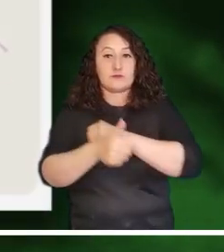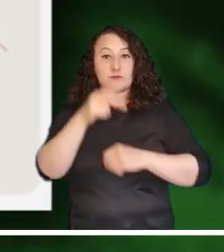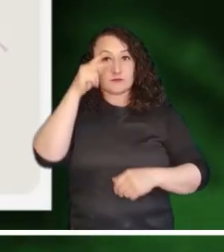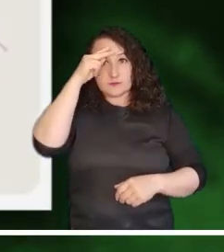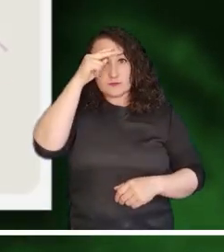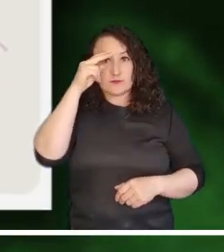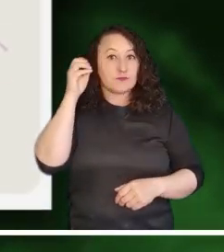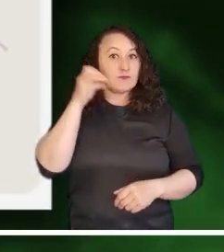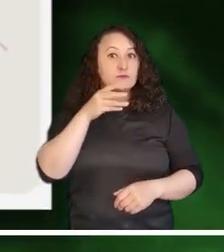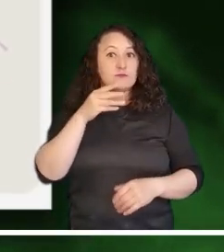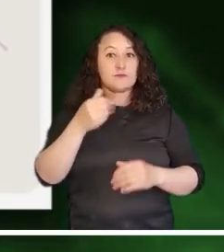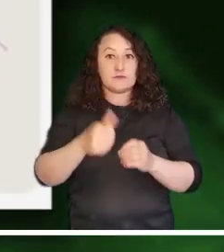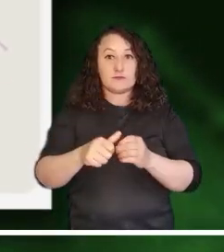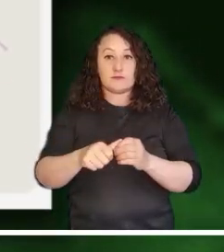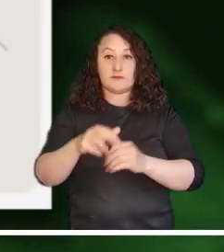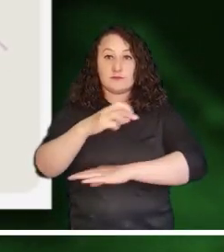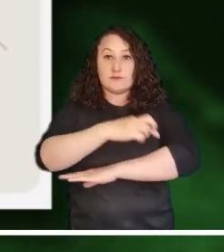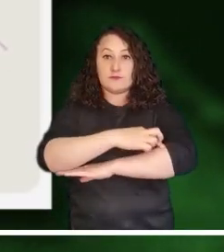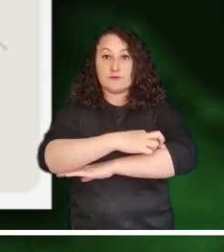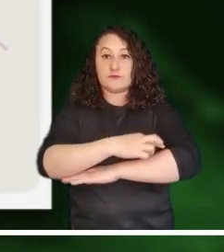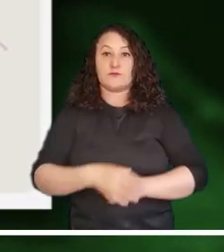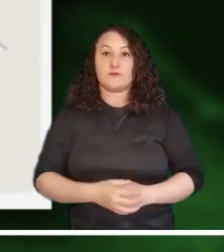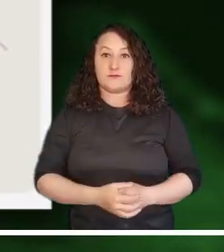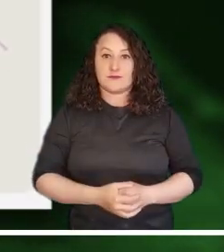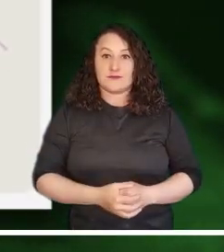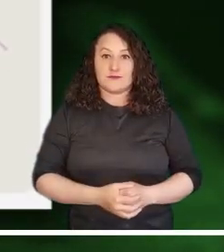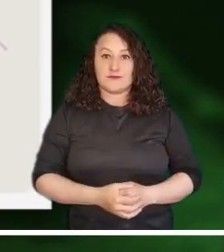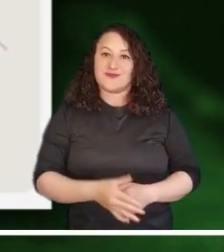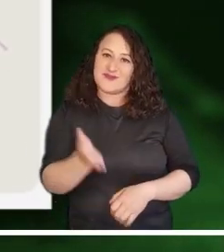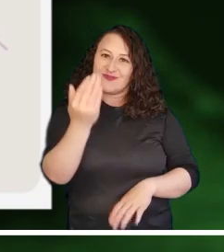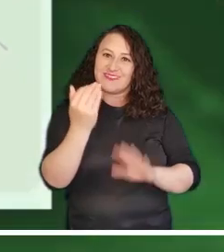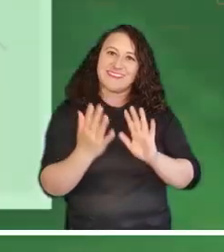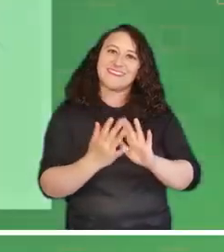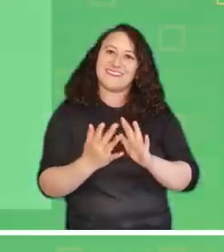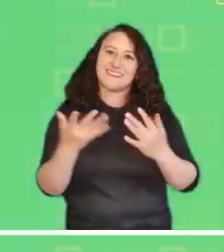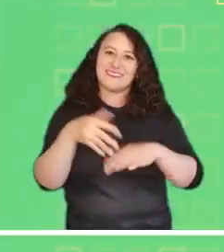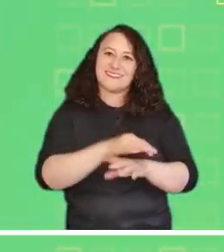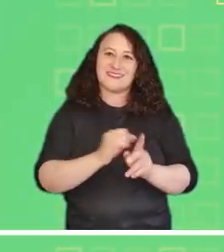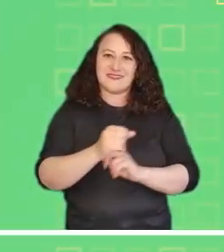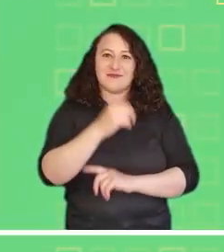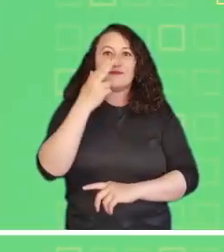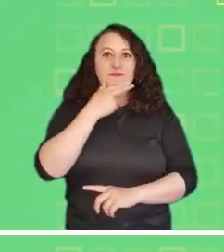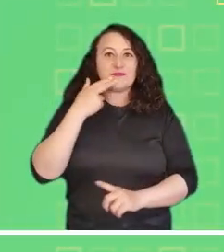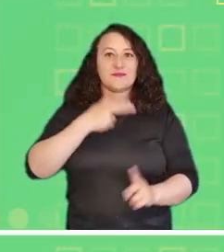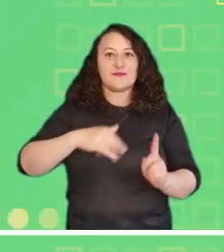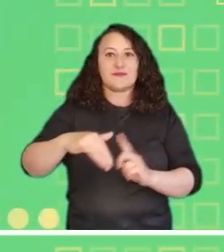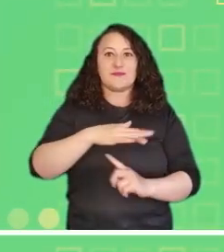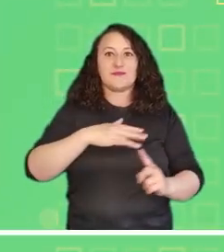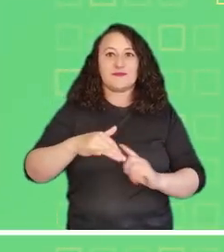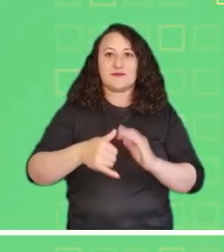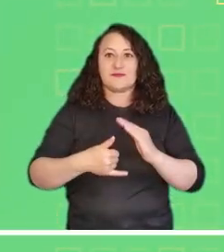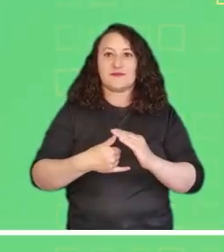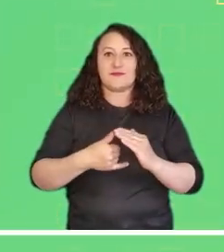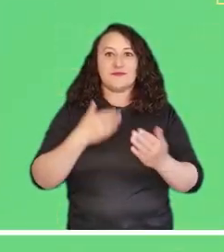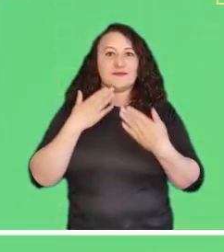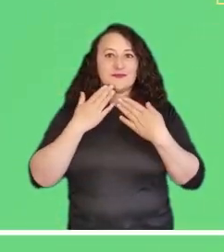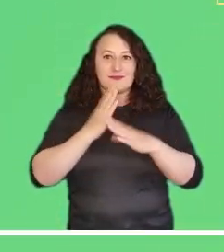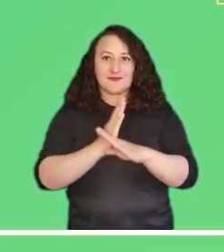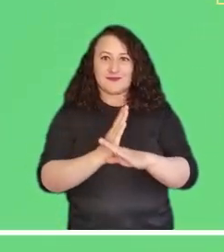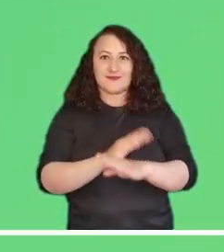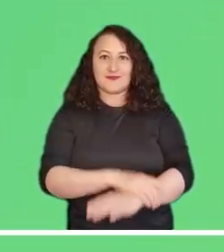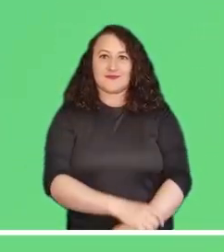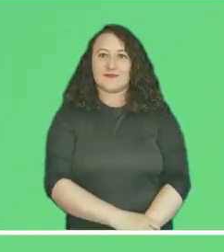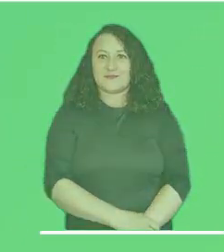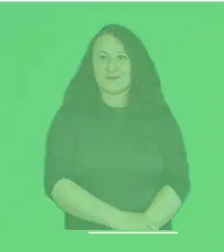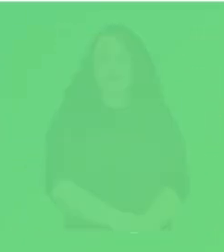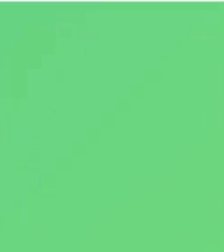Antioquia, Boyacá, Norte de Santander, Arauca y Putumayo. Síguenos en nuestras redes sociales. Nuestro